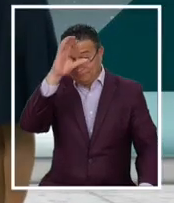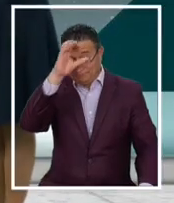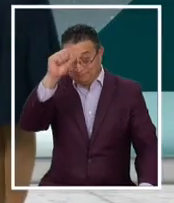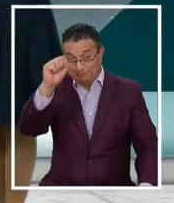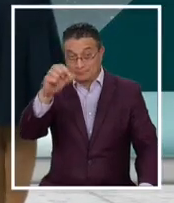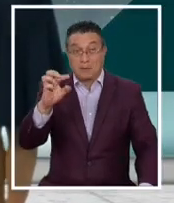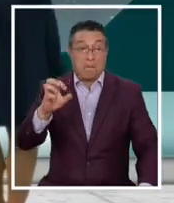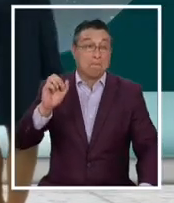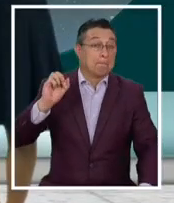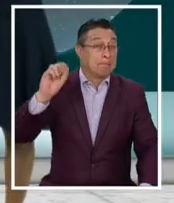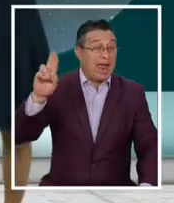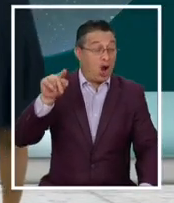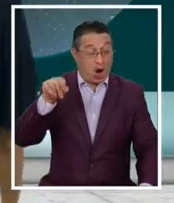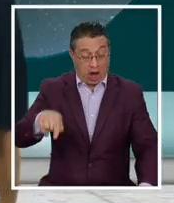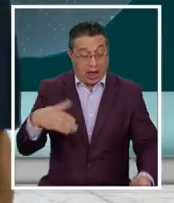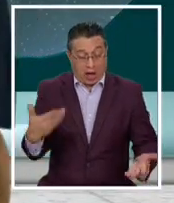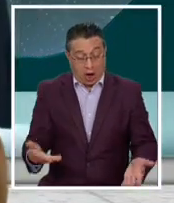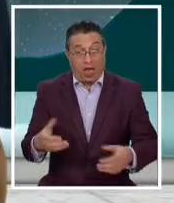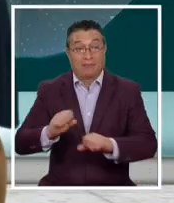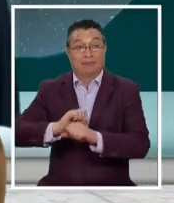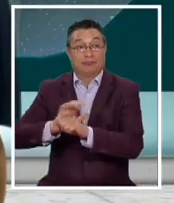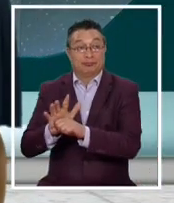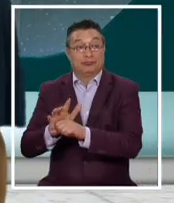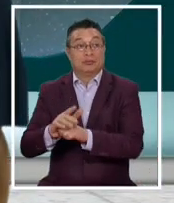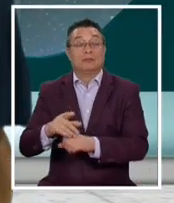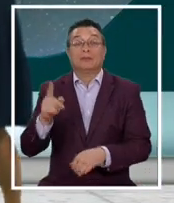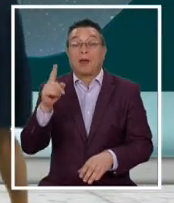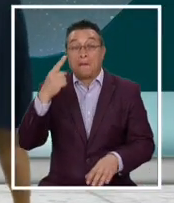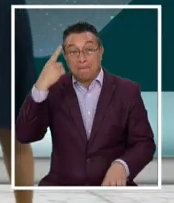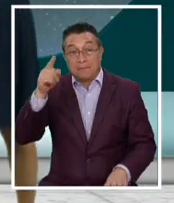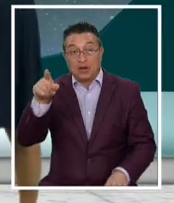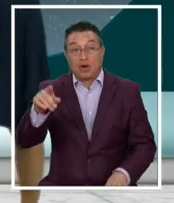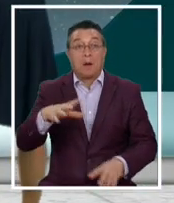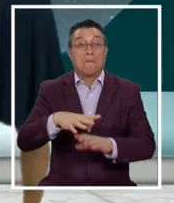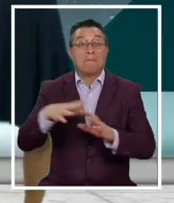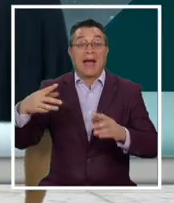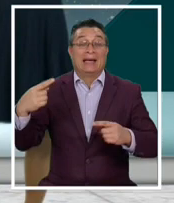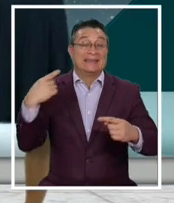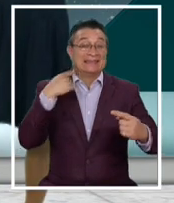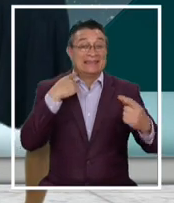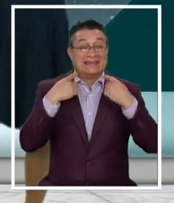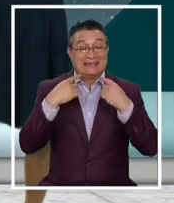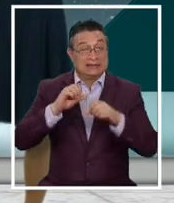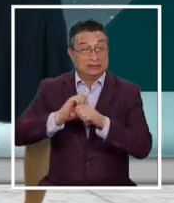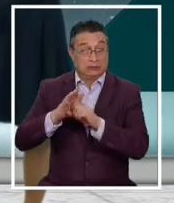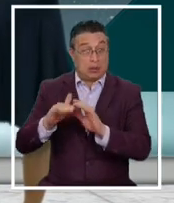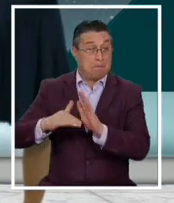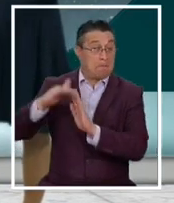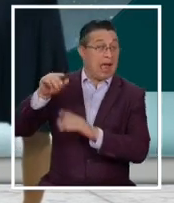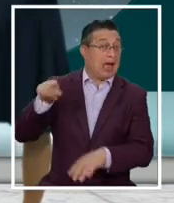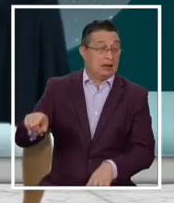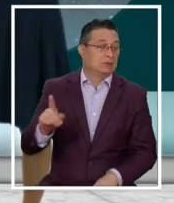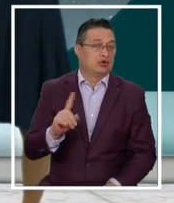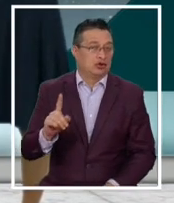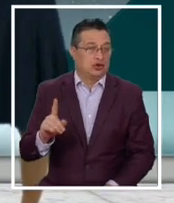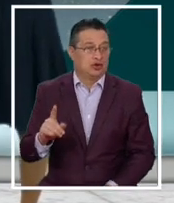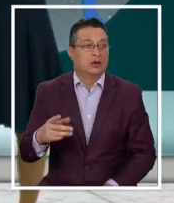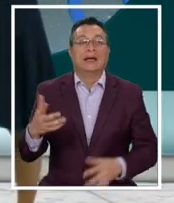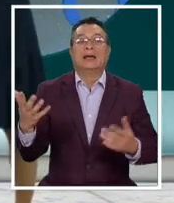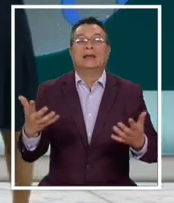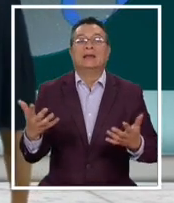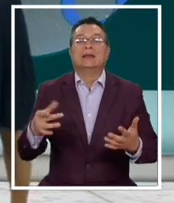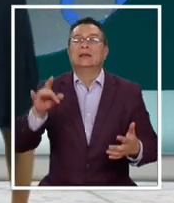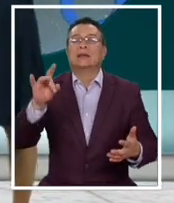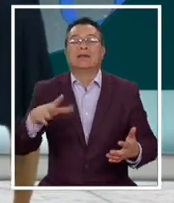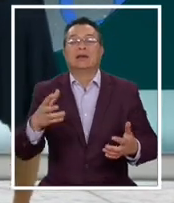Uno de sus peores momentos con el coronavirus no es de los países más afectados por la pandemia. Pascal Fuentes, lo que se